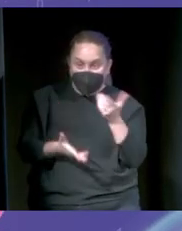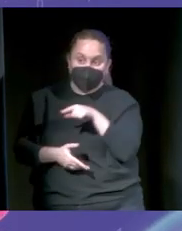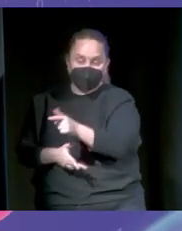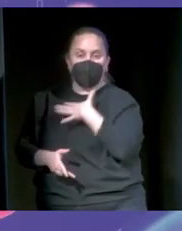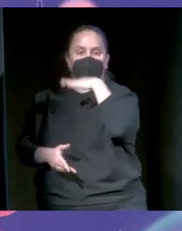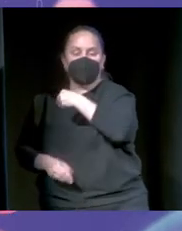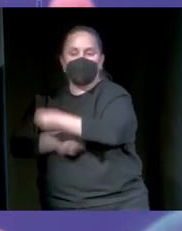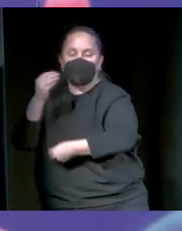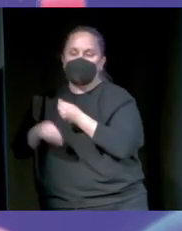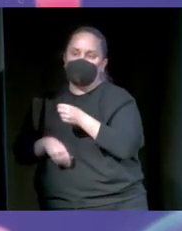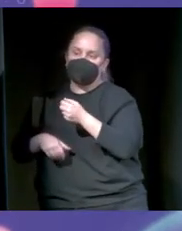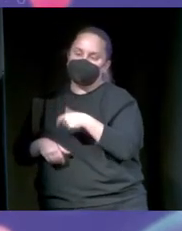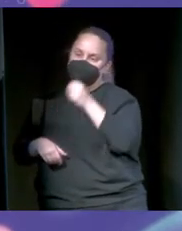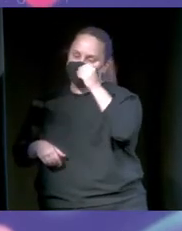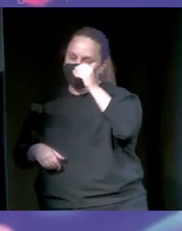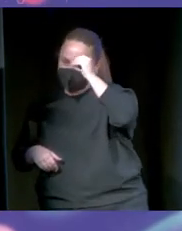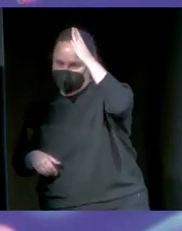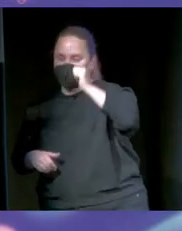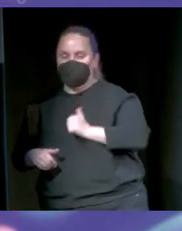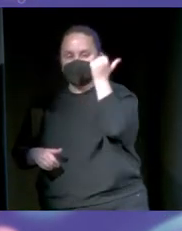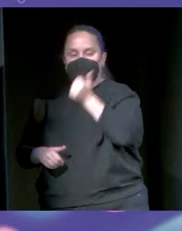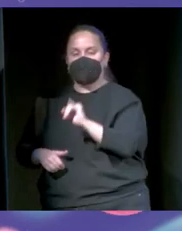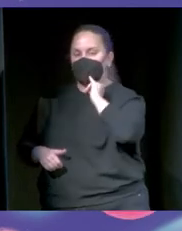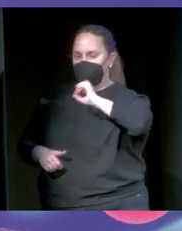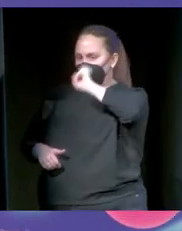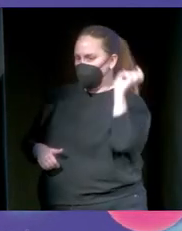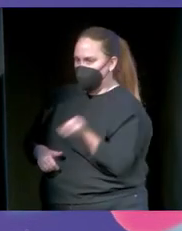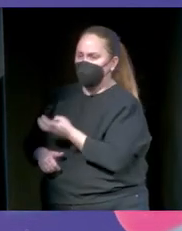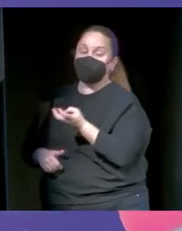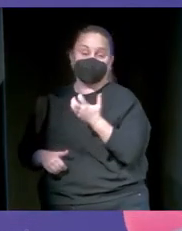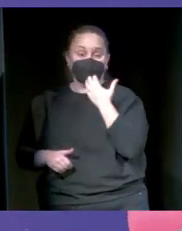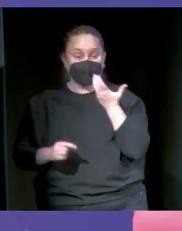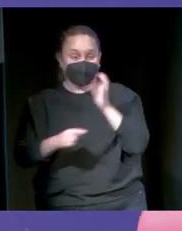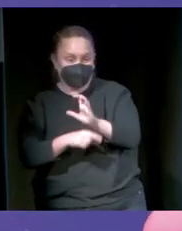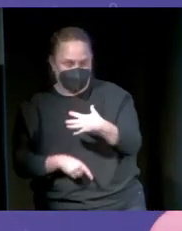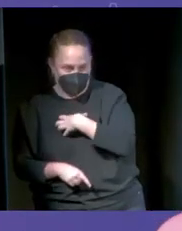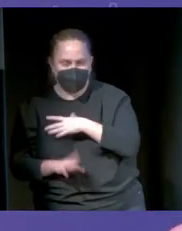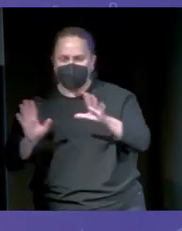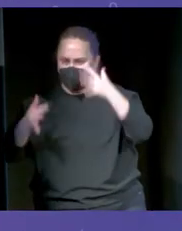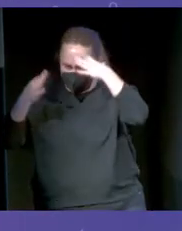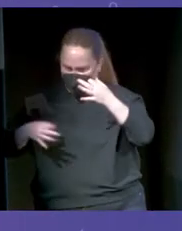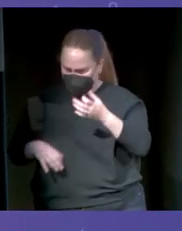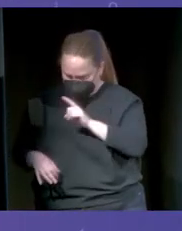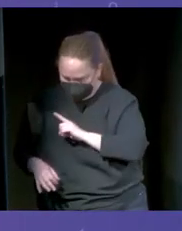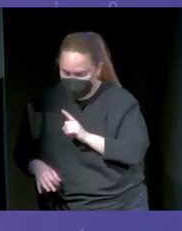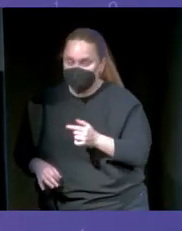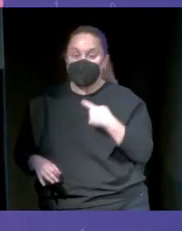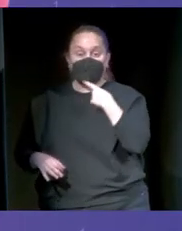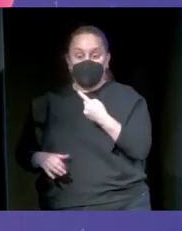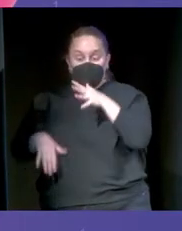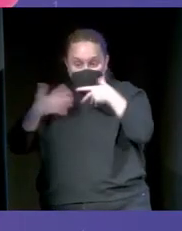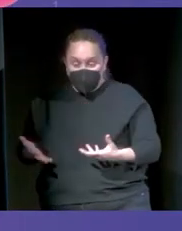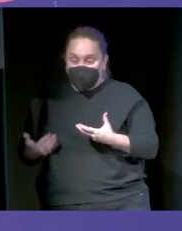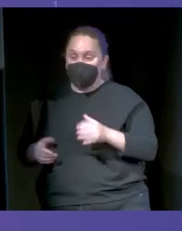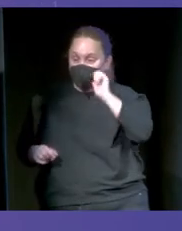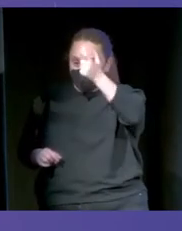No os lo voy a poder enseñar, era otra de las demos que tenía, pero creeros que nuestra inteligencia artificial a día de hoy es capaz de